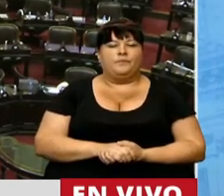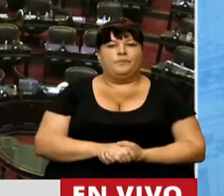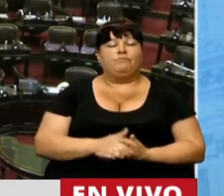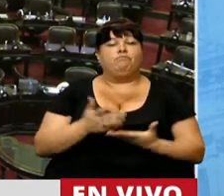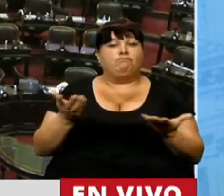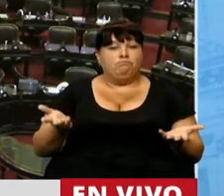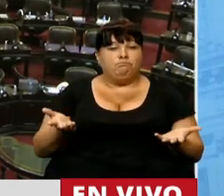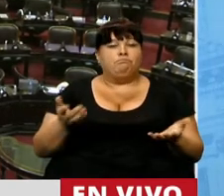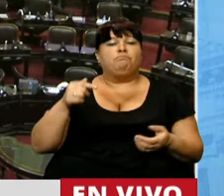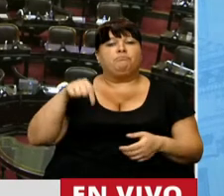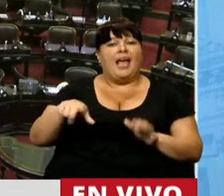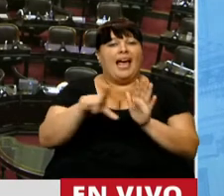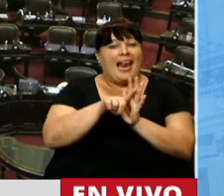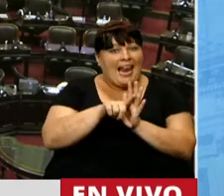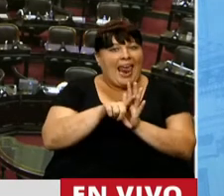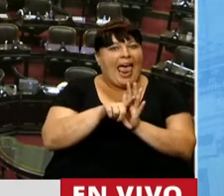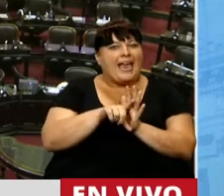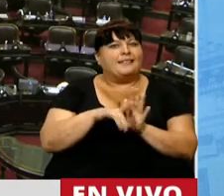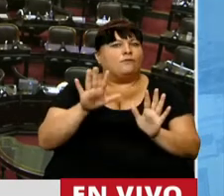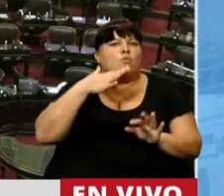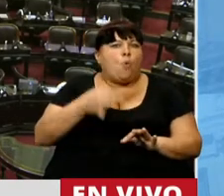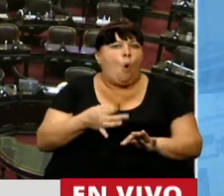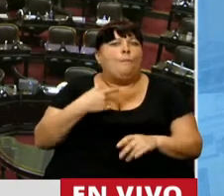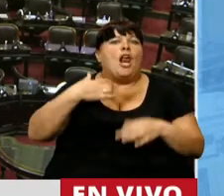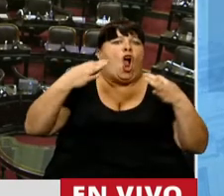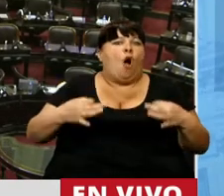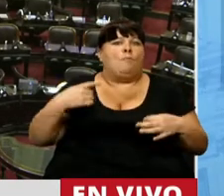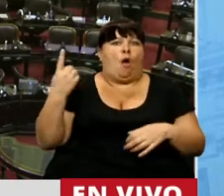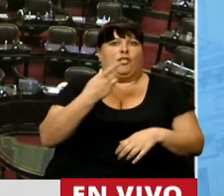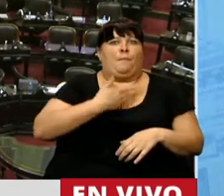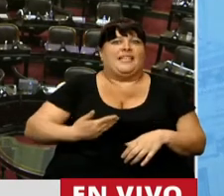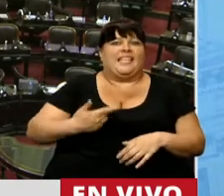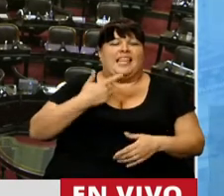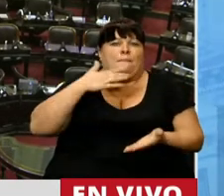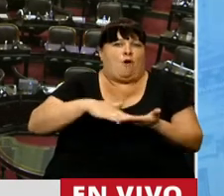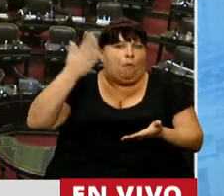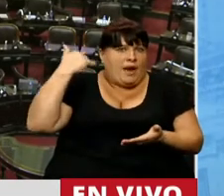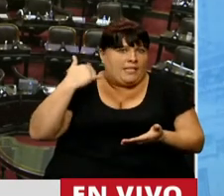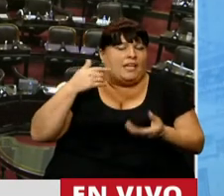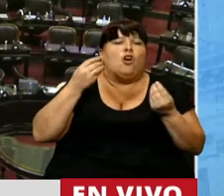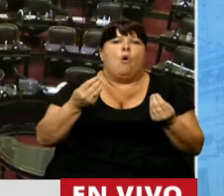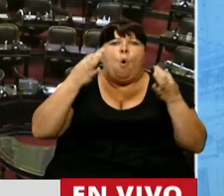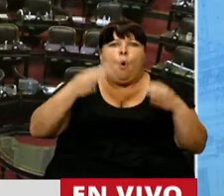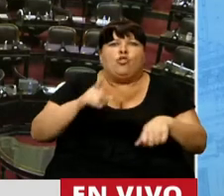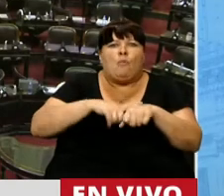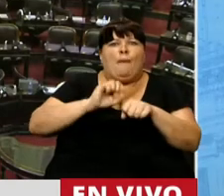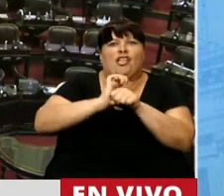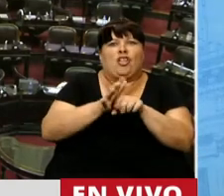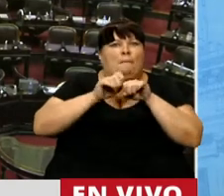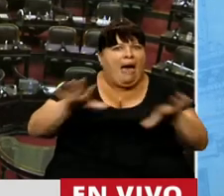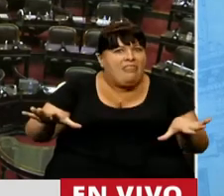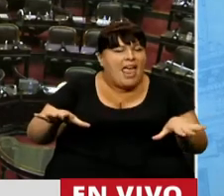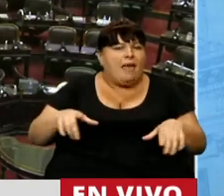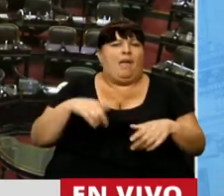Por eso, esta ley es un cumplimiento con el compromiso de nuestro presidente y se realiza en medio de una pandemia.